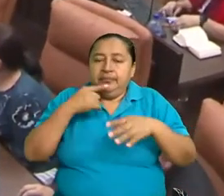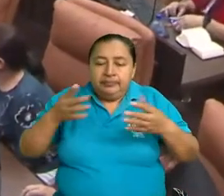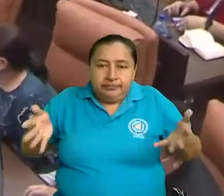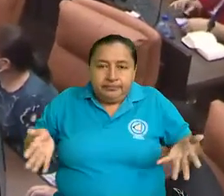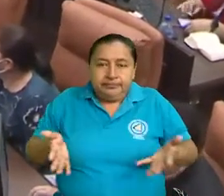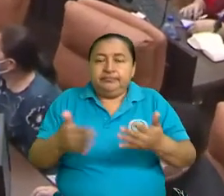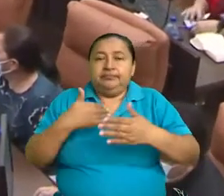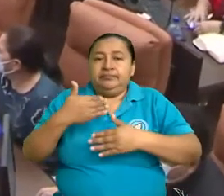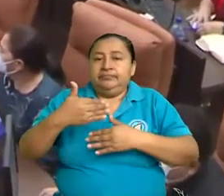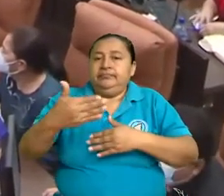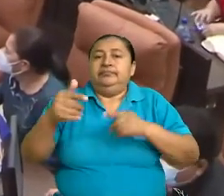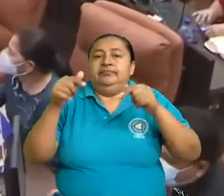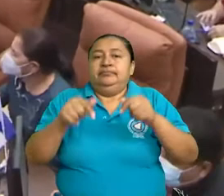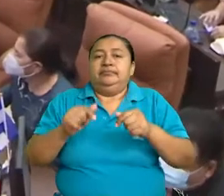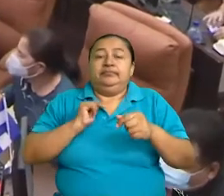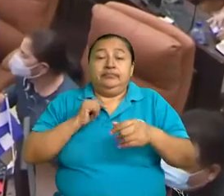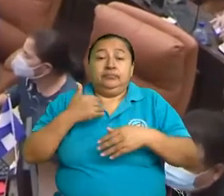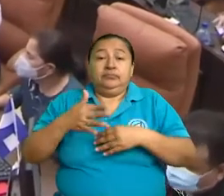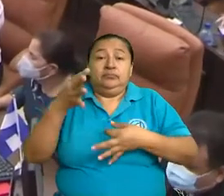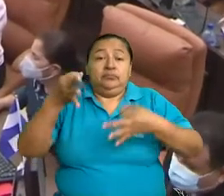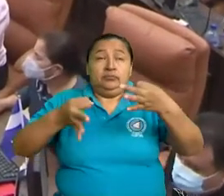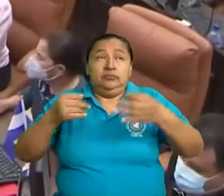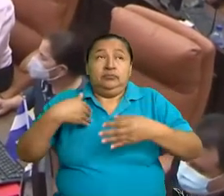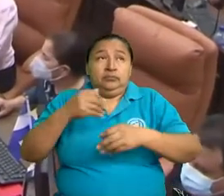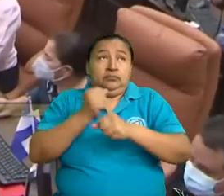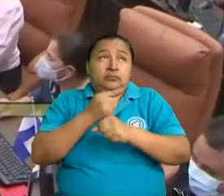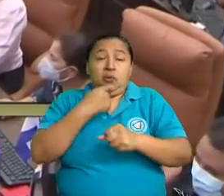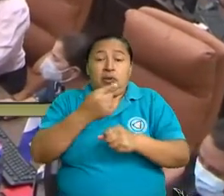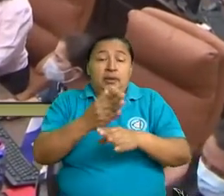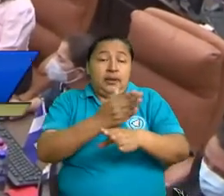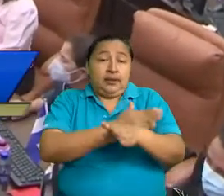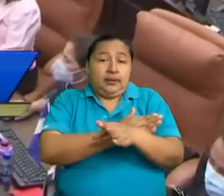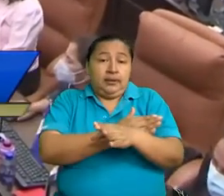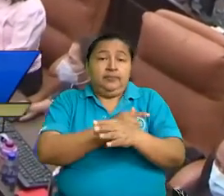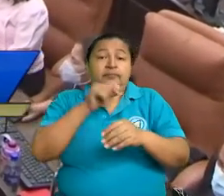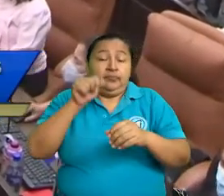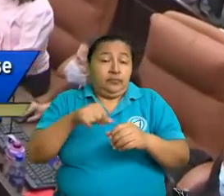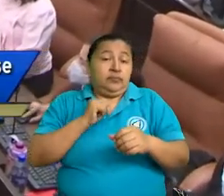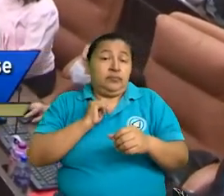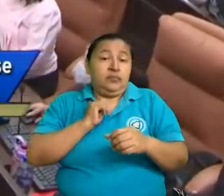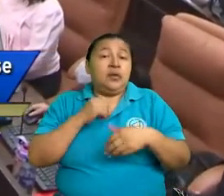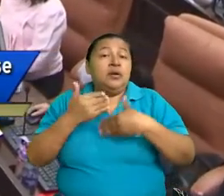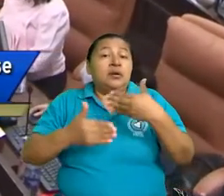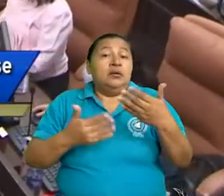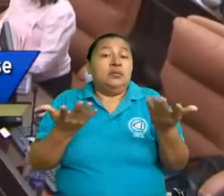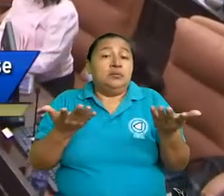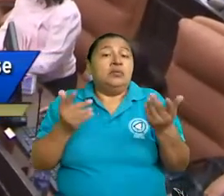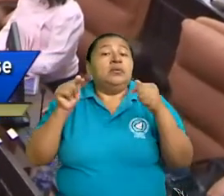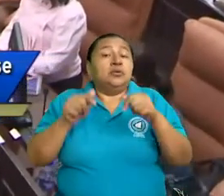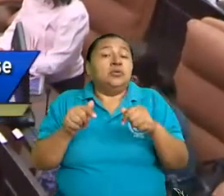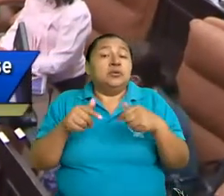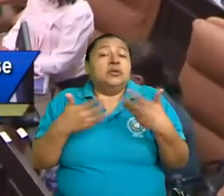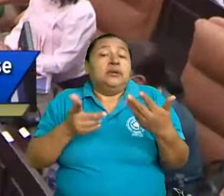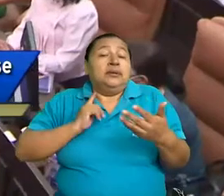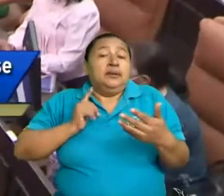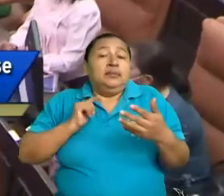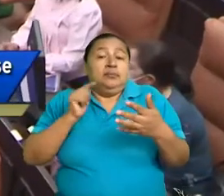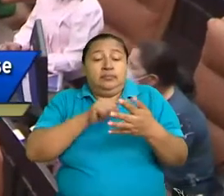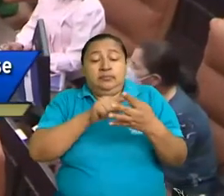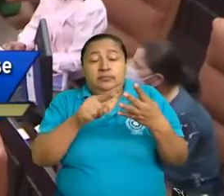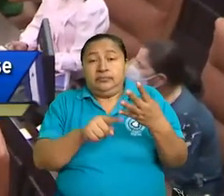proceso judicial o administrativo, como mencionaba anteriormente, y entonces aquí tenemos